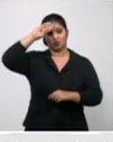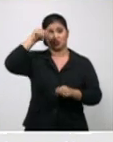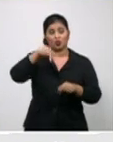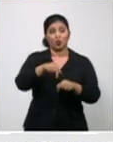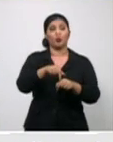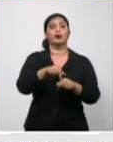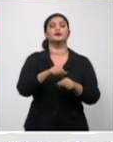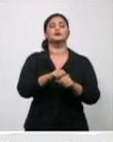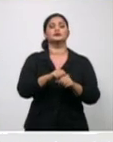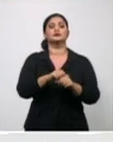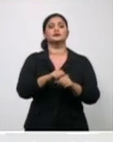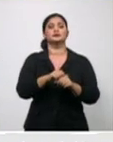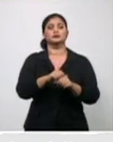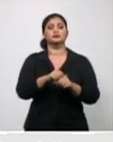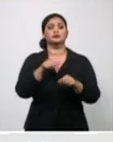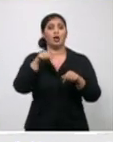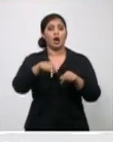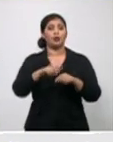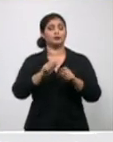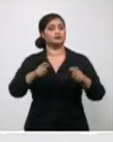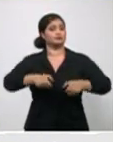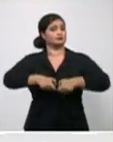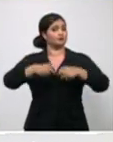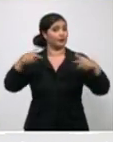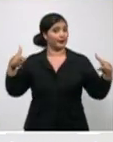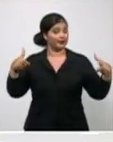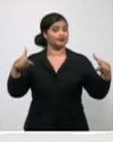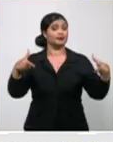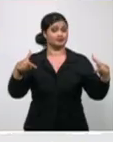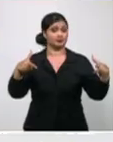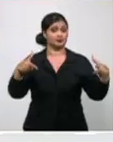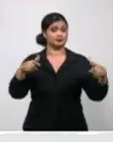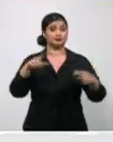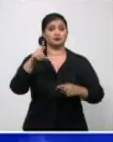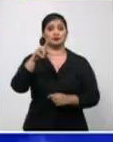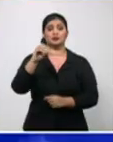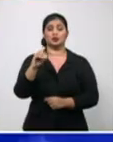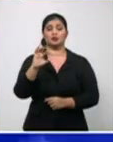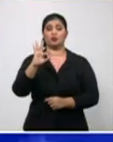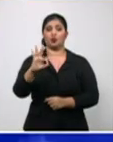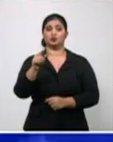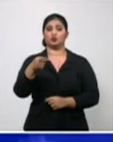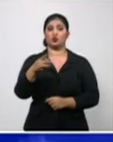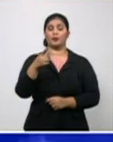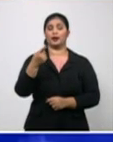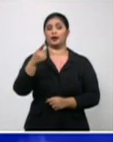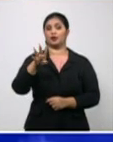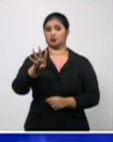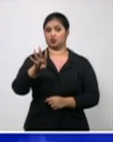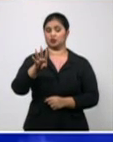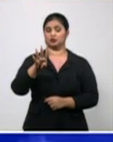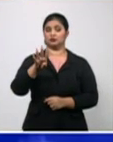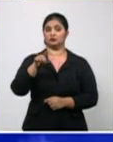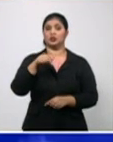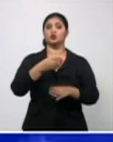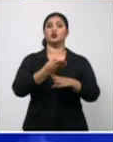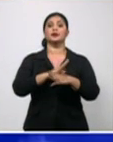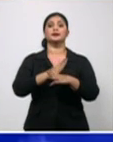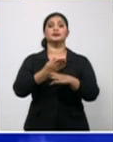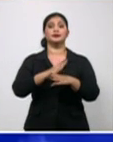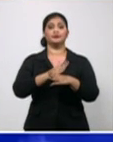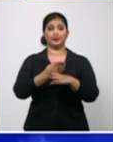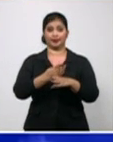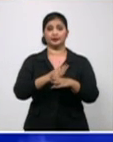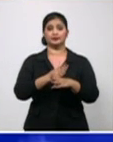se incremente en nuestro país a 108,14 y que se mantenga en la